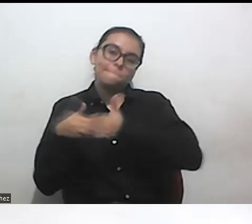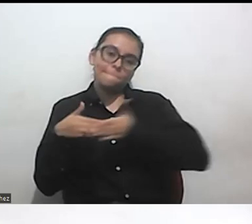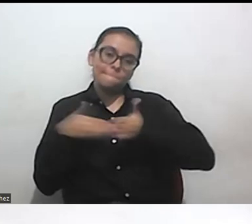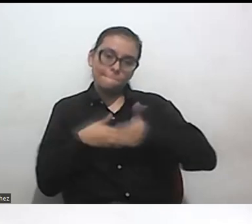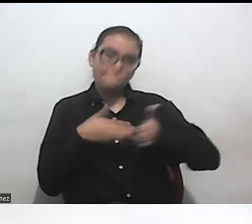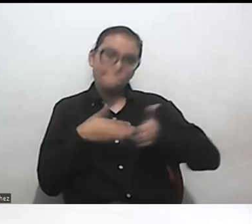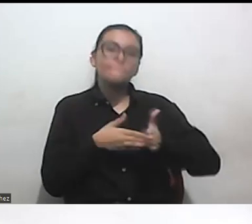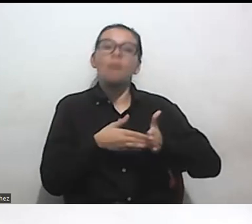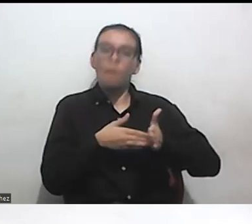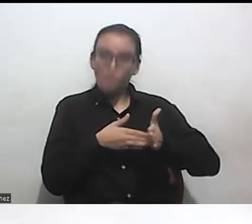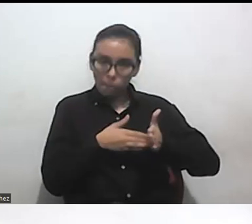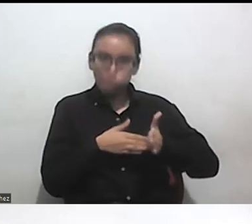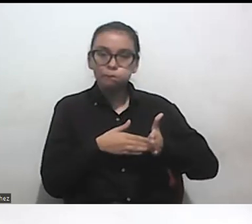mucha de la población